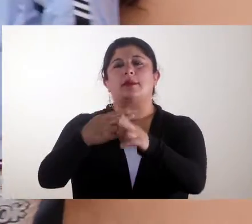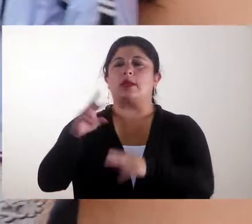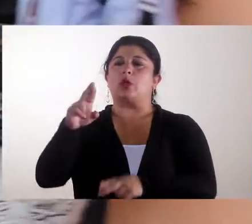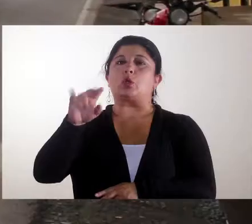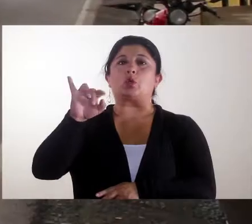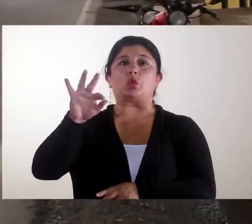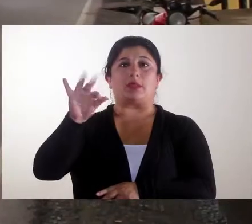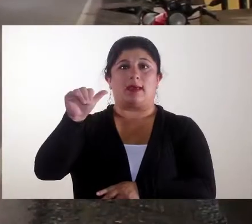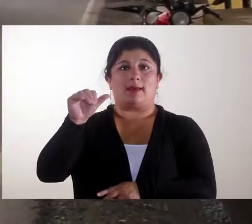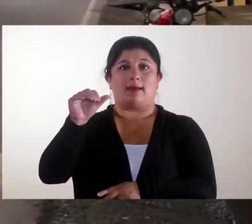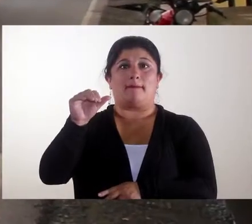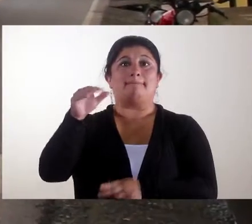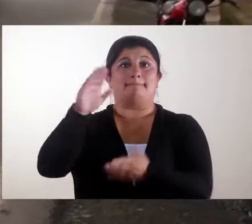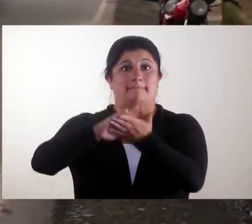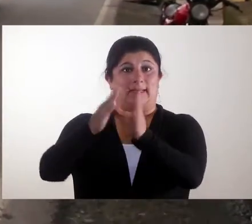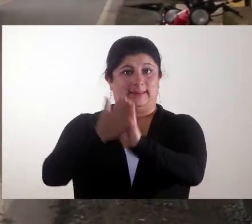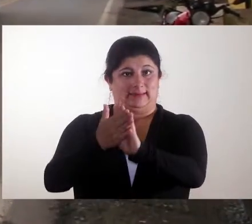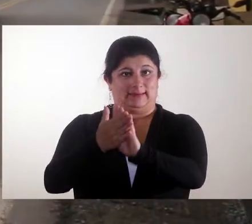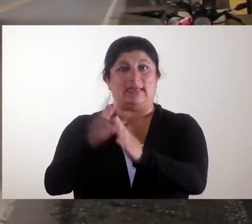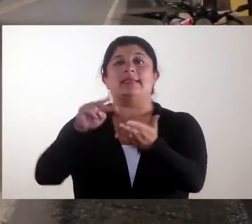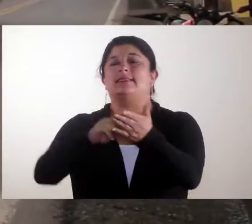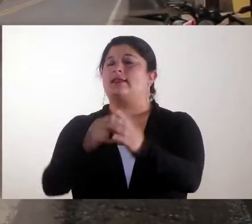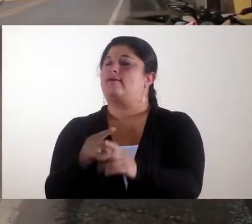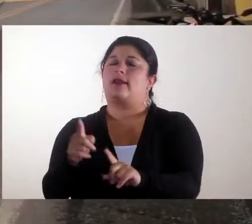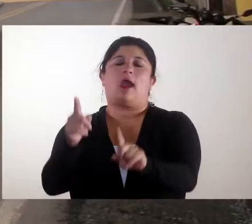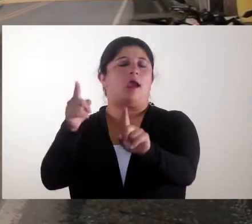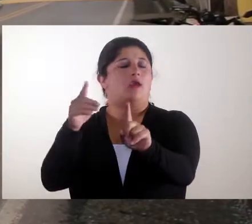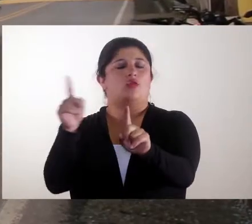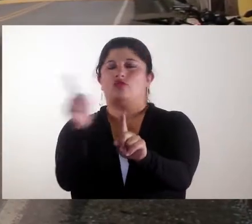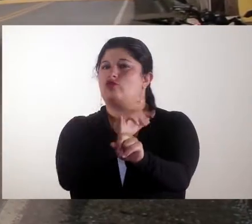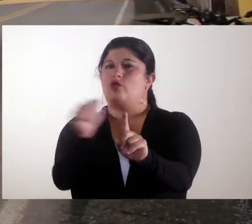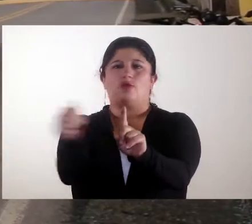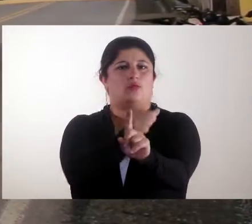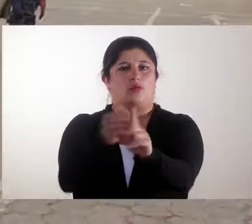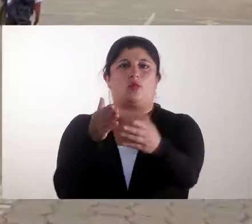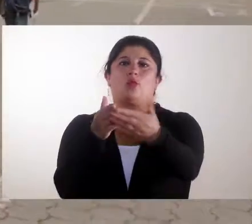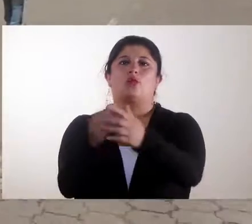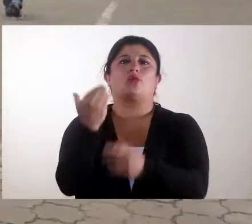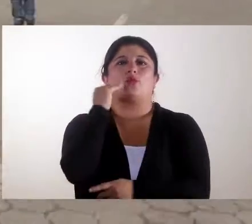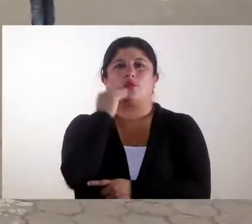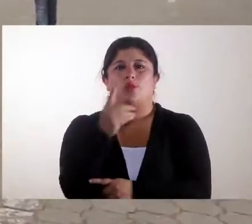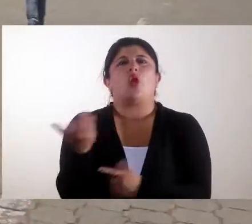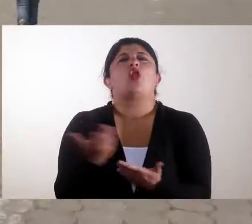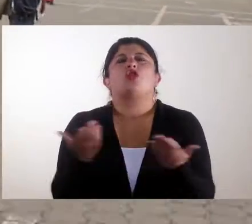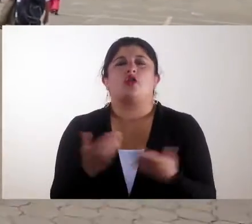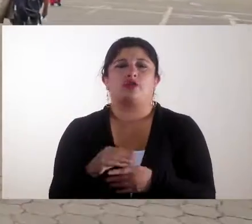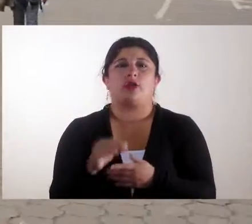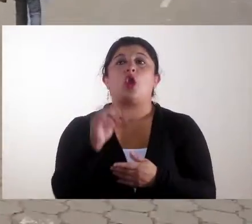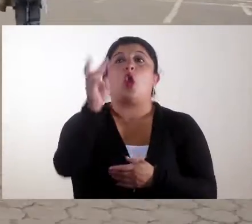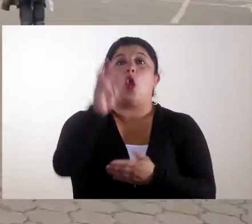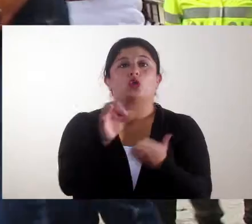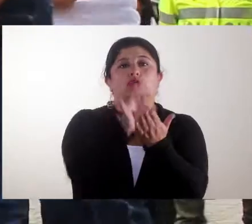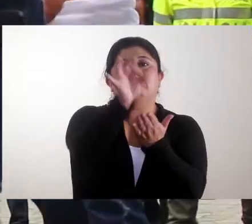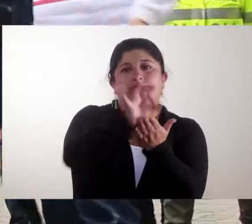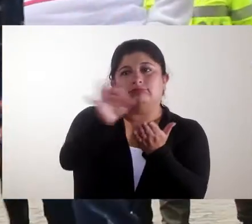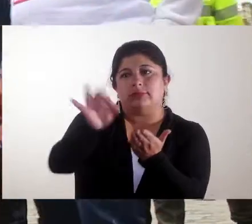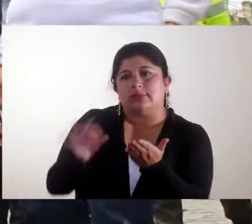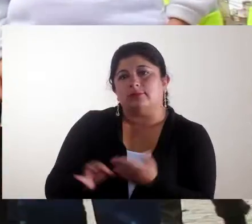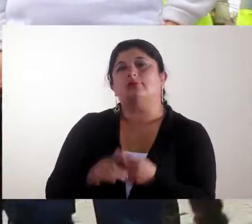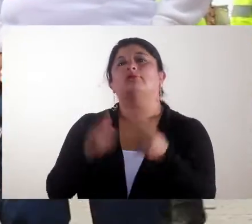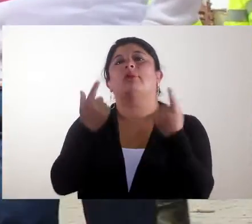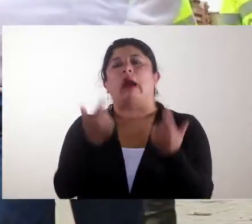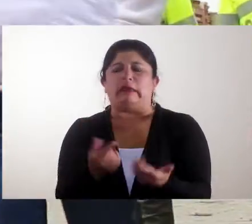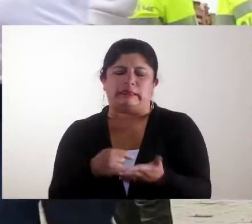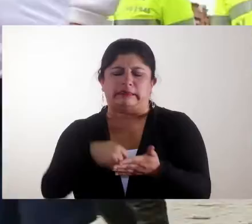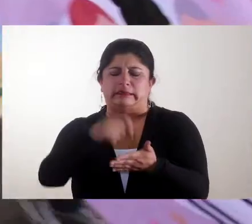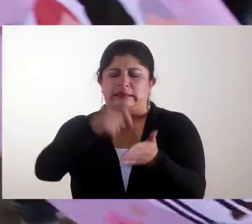recorrido que llevó el nombre La Ruta de la Paz es la No Violencia contra las Mujeres, la cual se realizó por ocho municipios de la Circunvalar